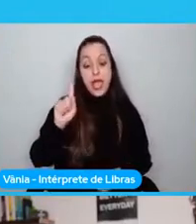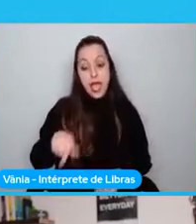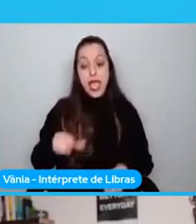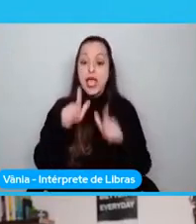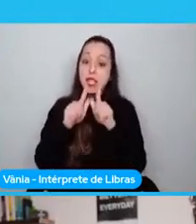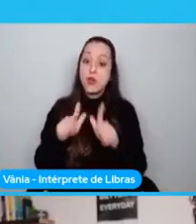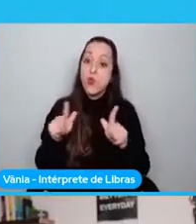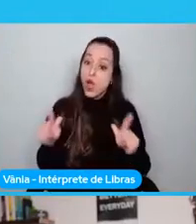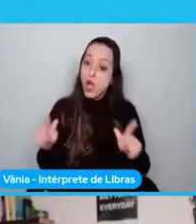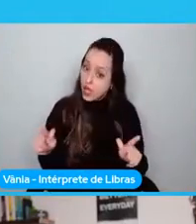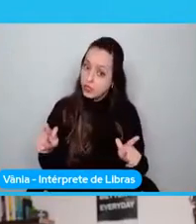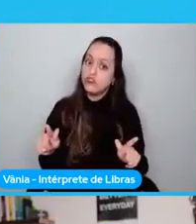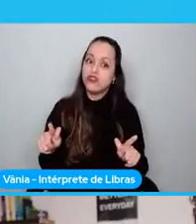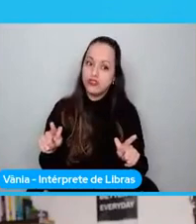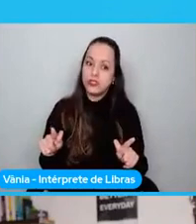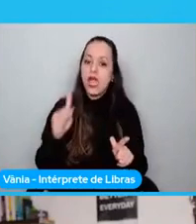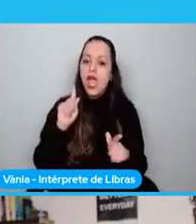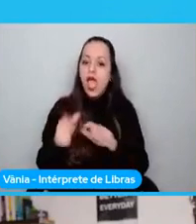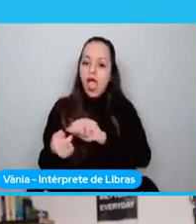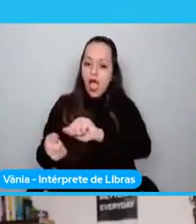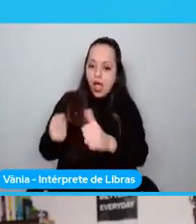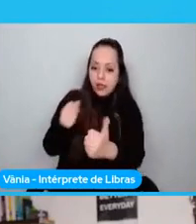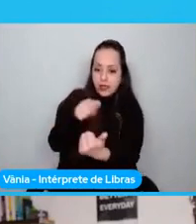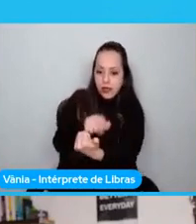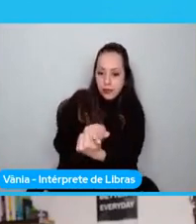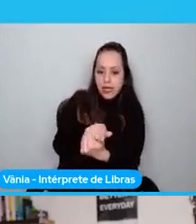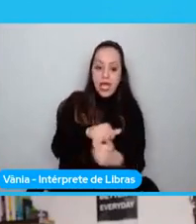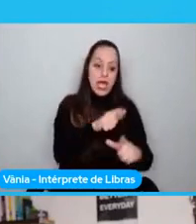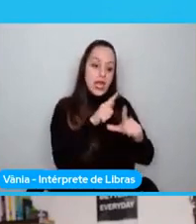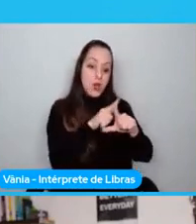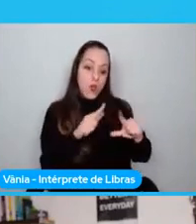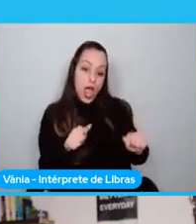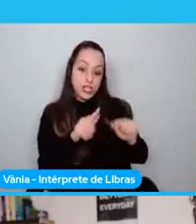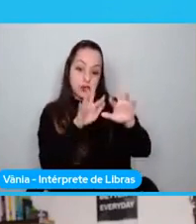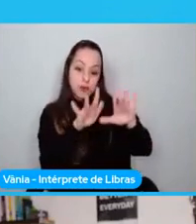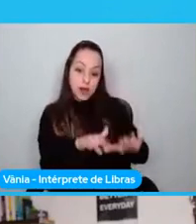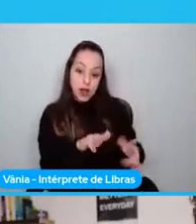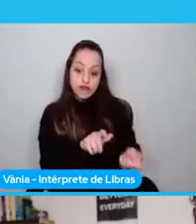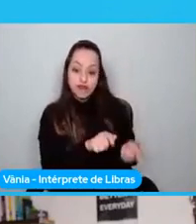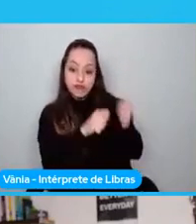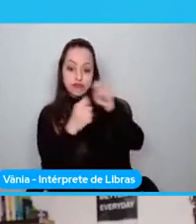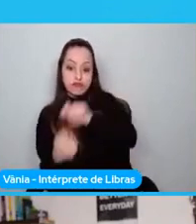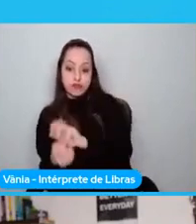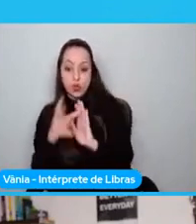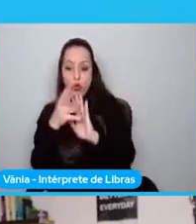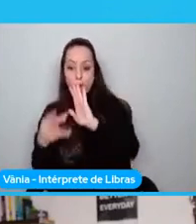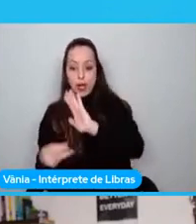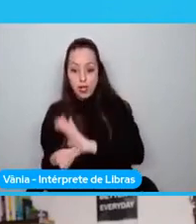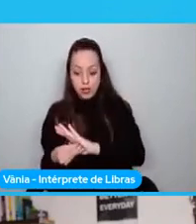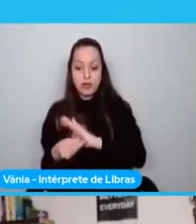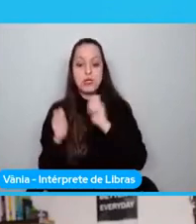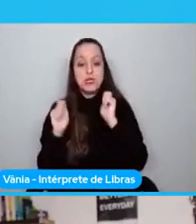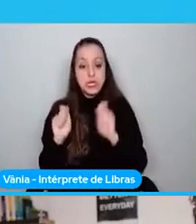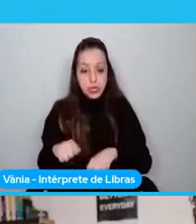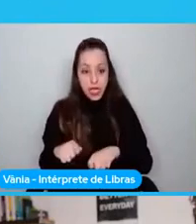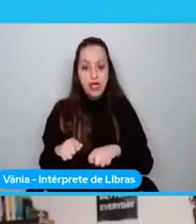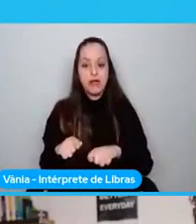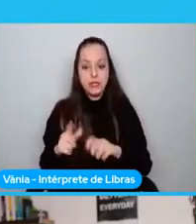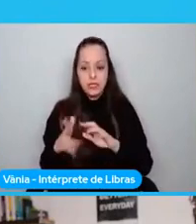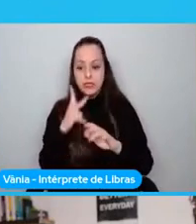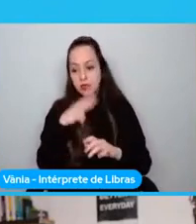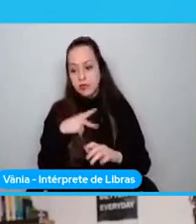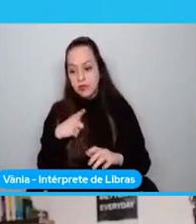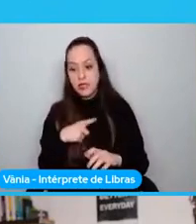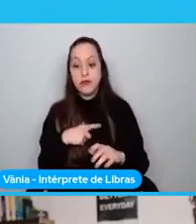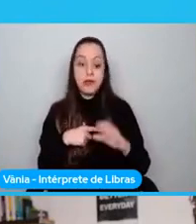intermedio al cual otros lenguajes pueden ser compilados a. O yo tomamos C,